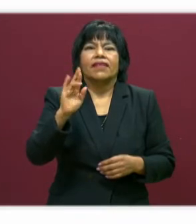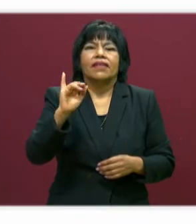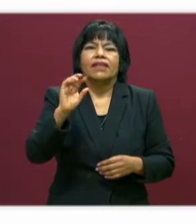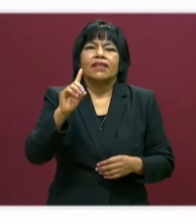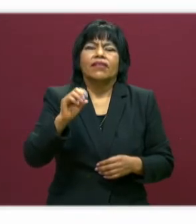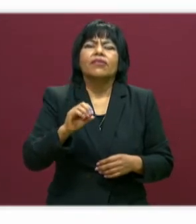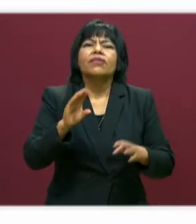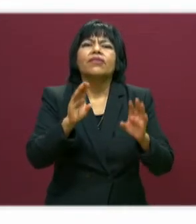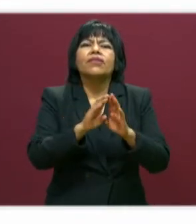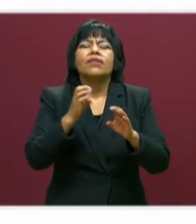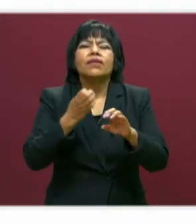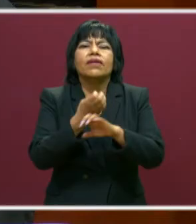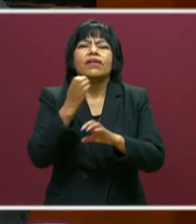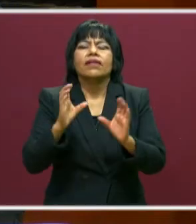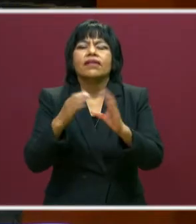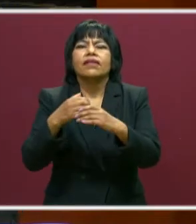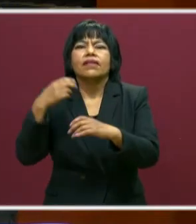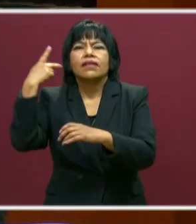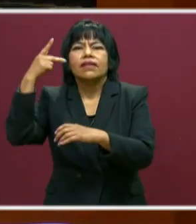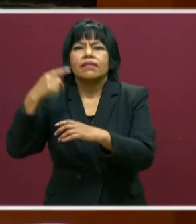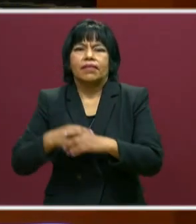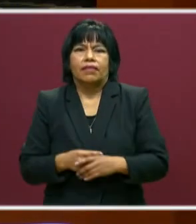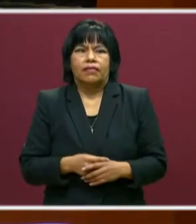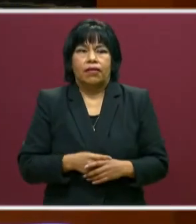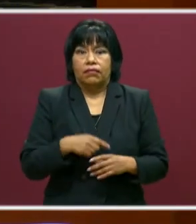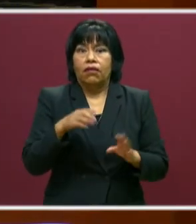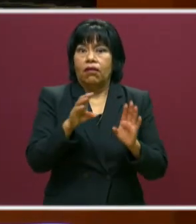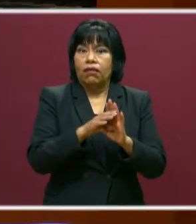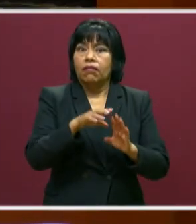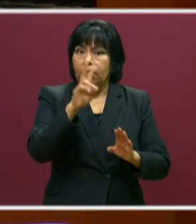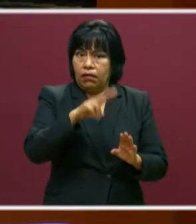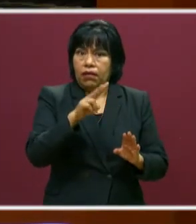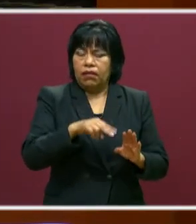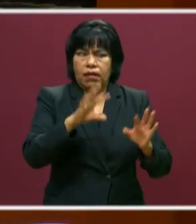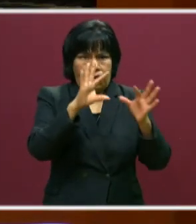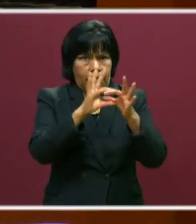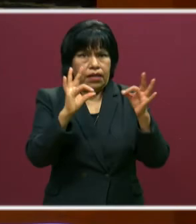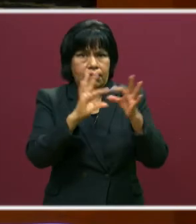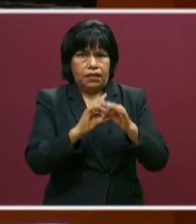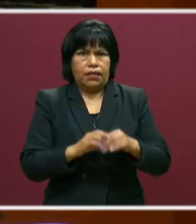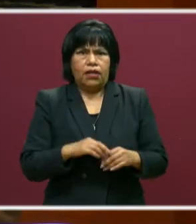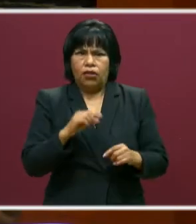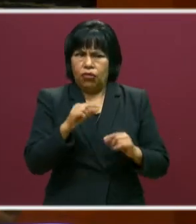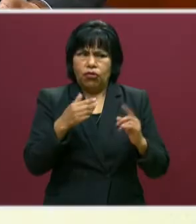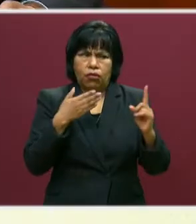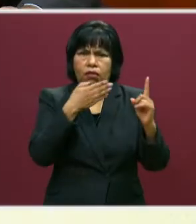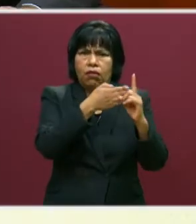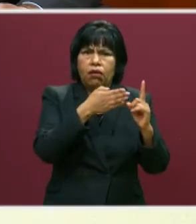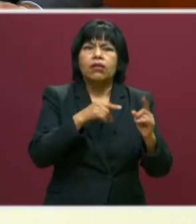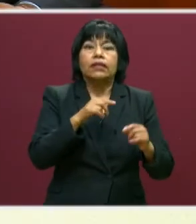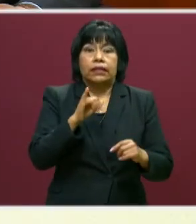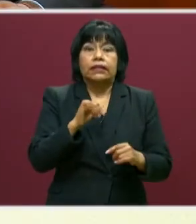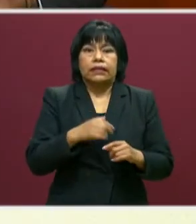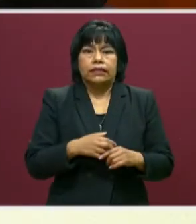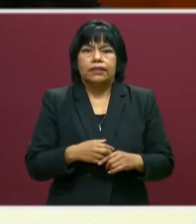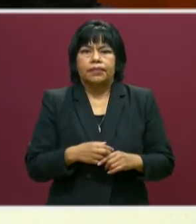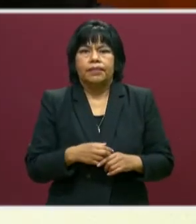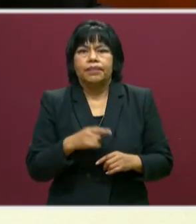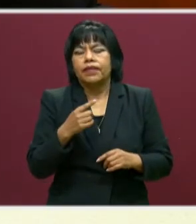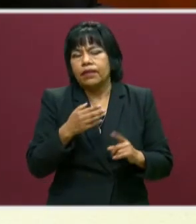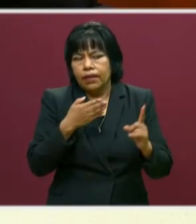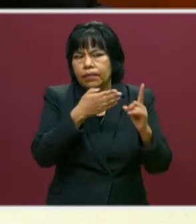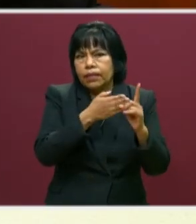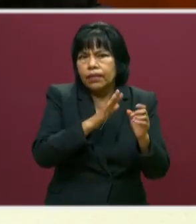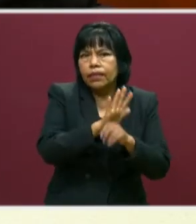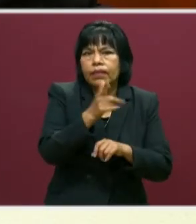atender las realidades educativas? Realidades como las que he estado comentando. Así es, y todo tiene un propósito, ¿verdad? Exactamente. Y el